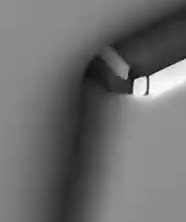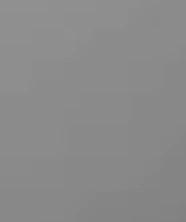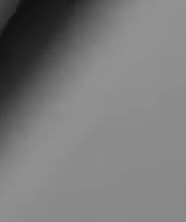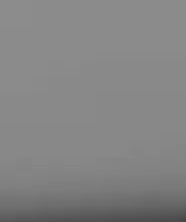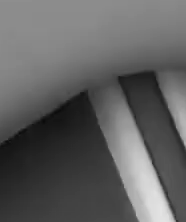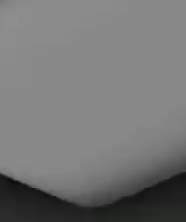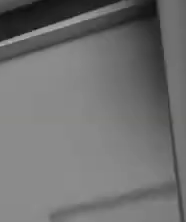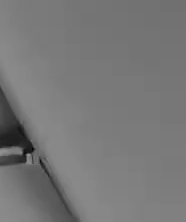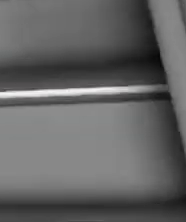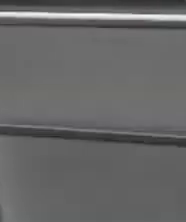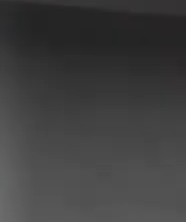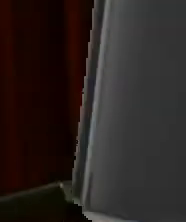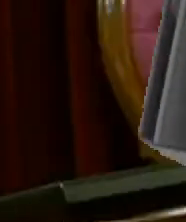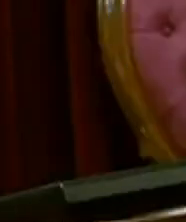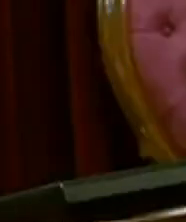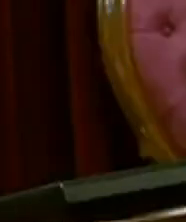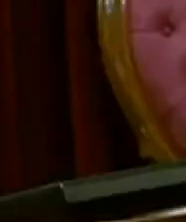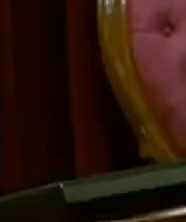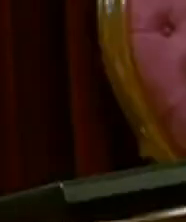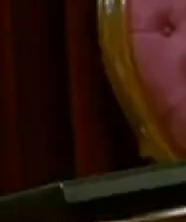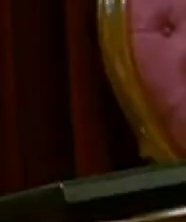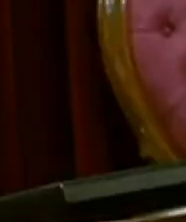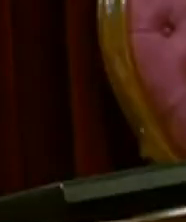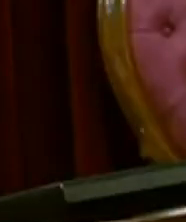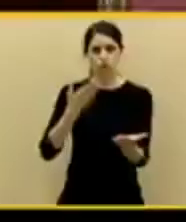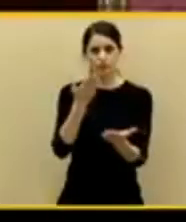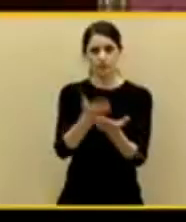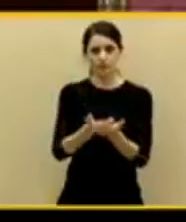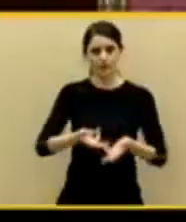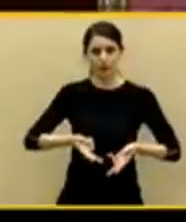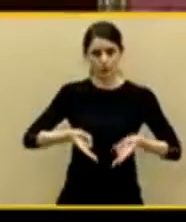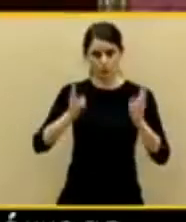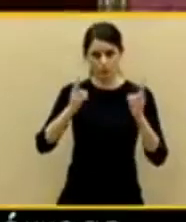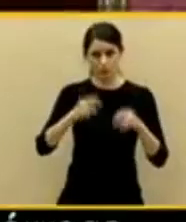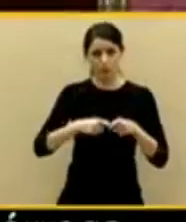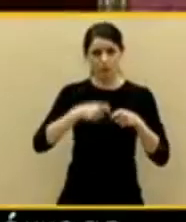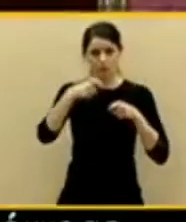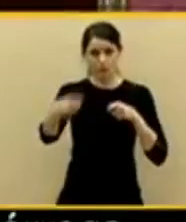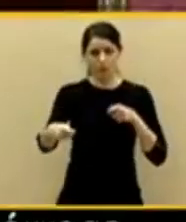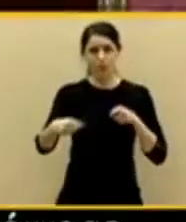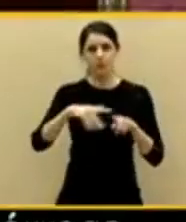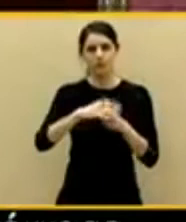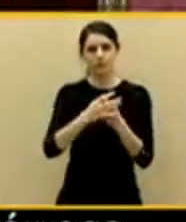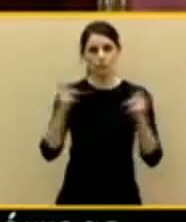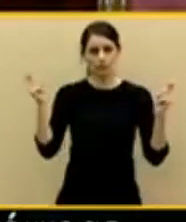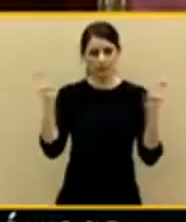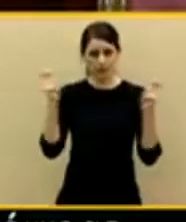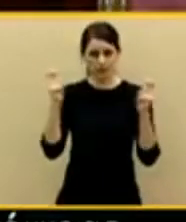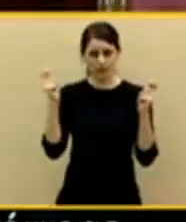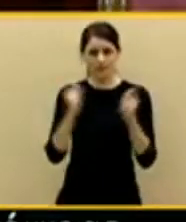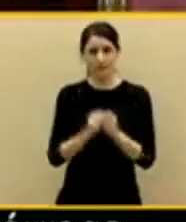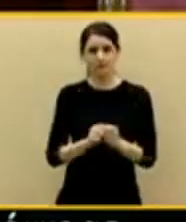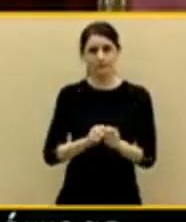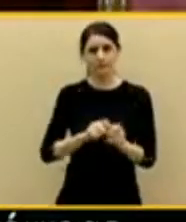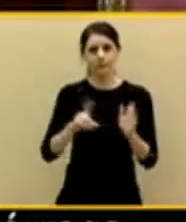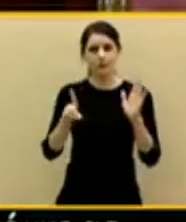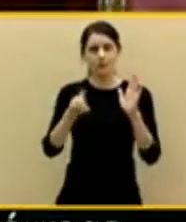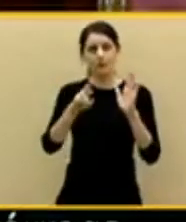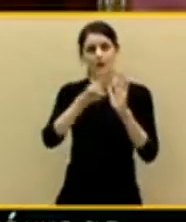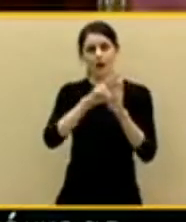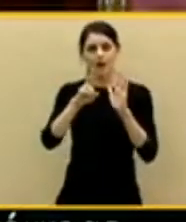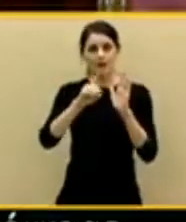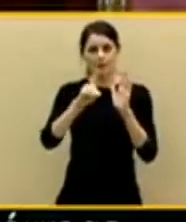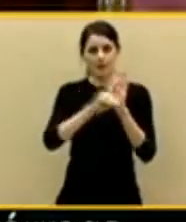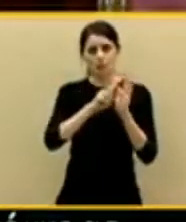La cuarta prórroga del estado de alarma en España fue aprobada por el Congreso con 178 votos a favor,